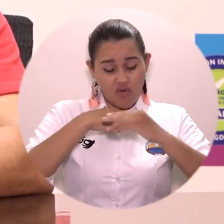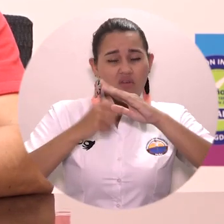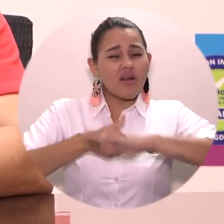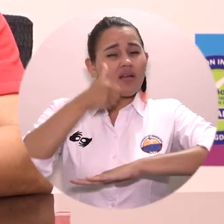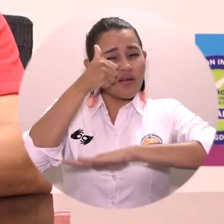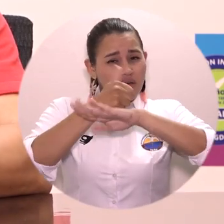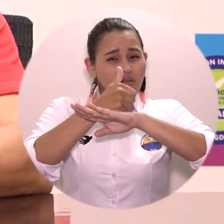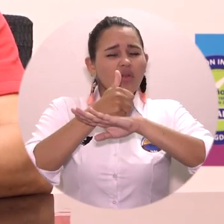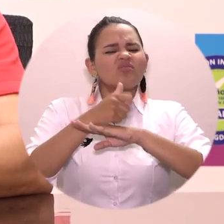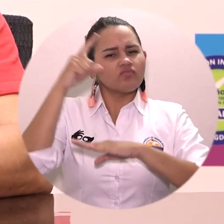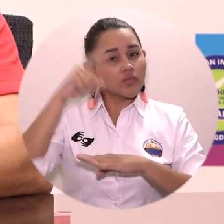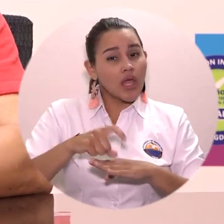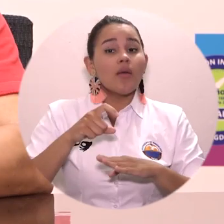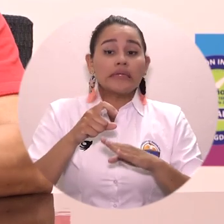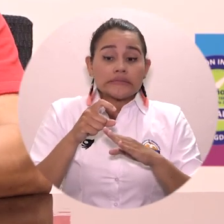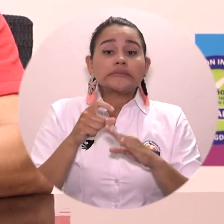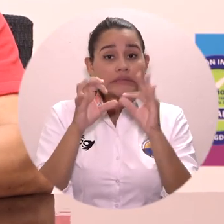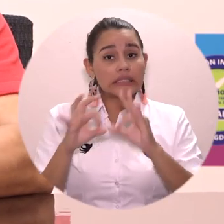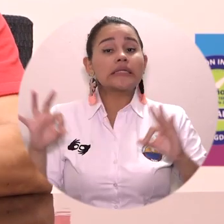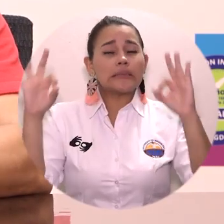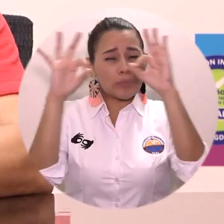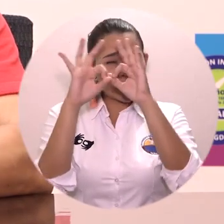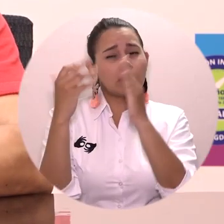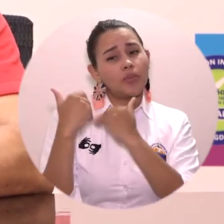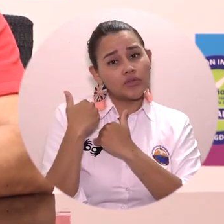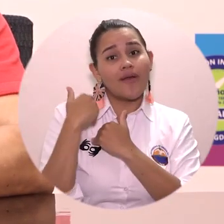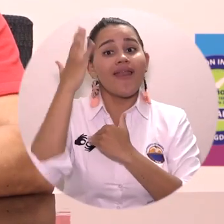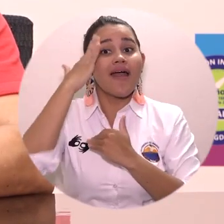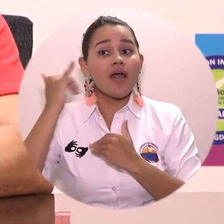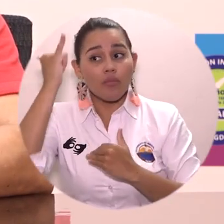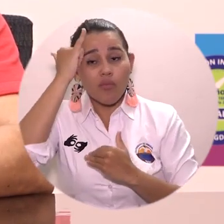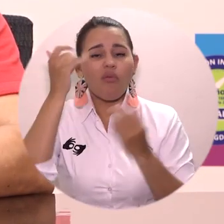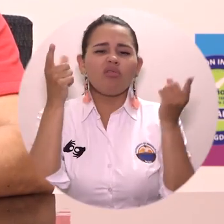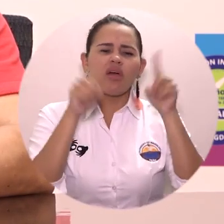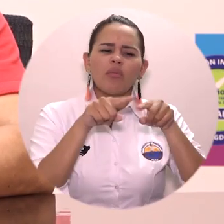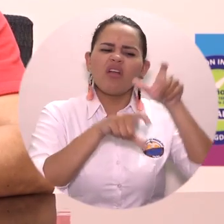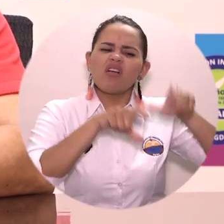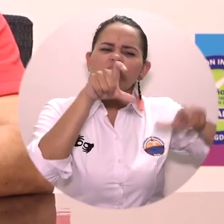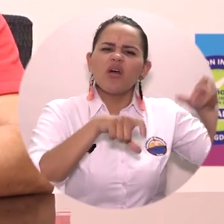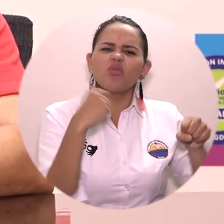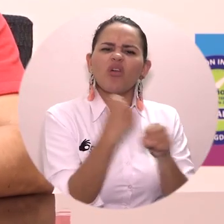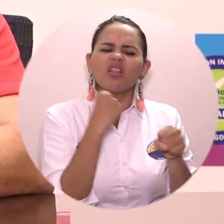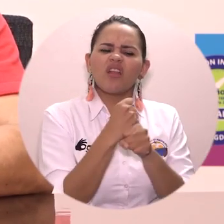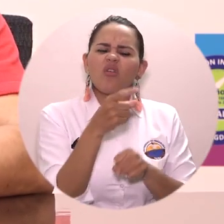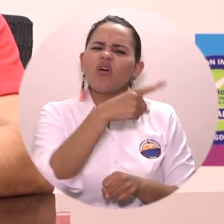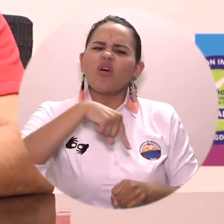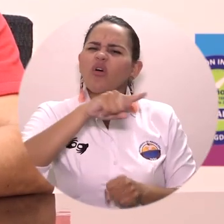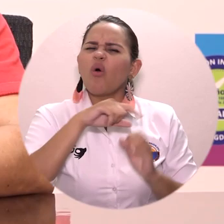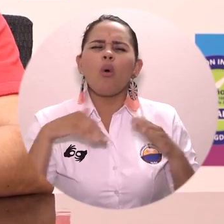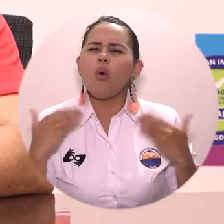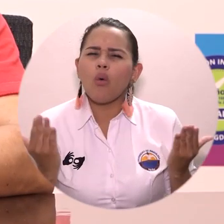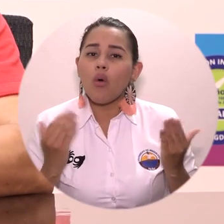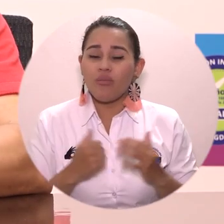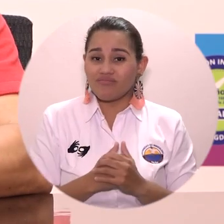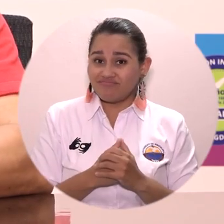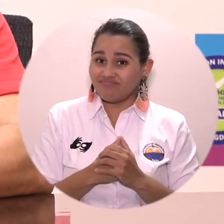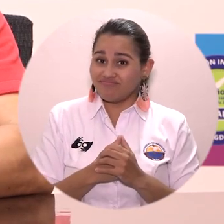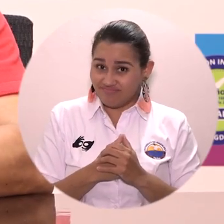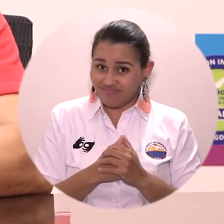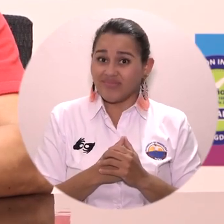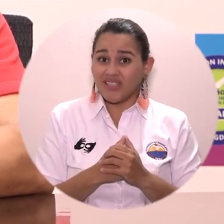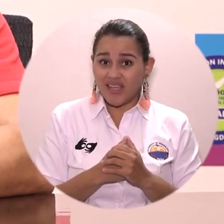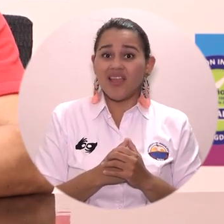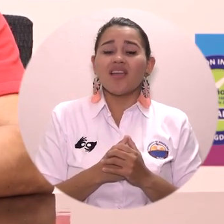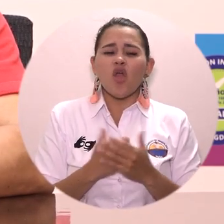por no agravar la crisis social que viene en una epidemia de esta naturaleza. La crisis social para nuestro territorio puede ser peor